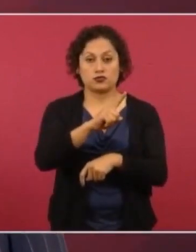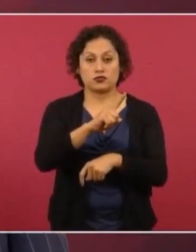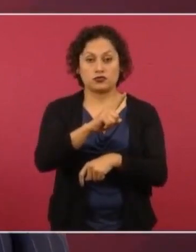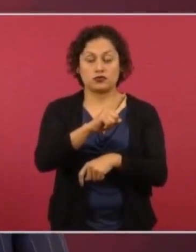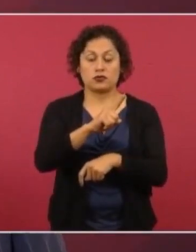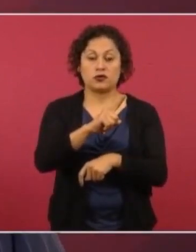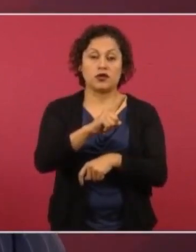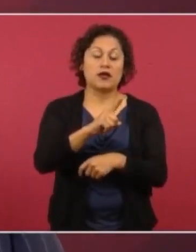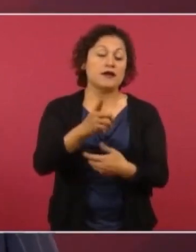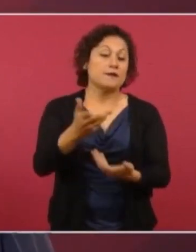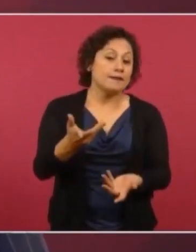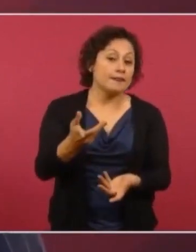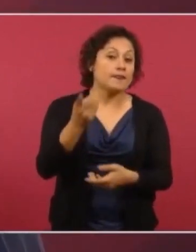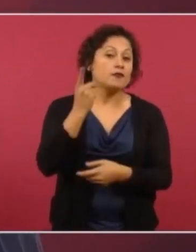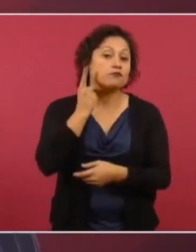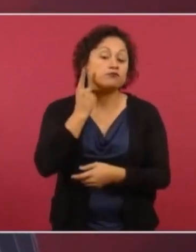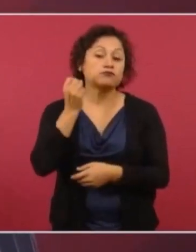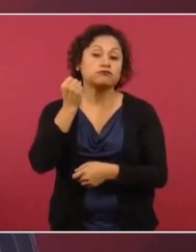sino lo que quieren